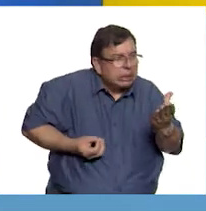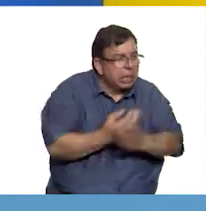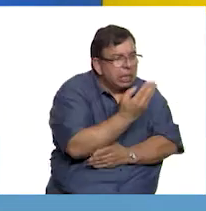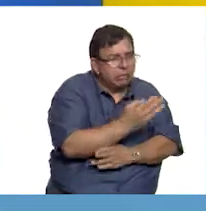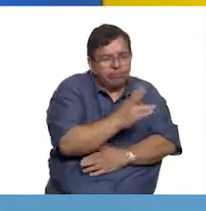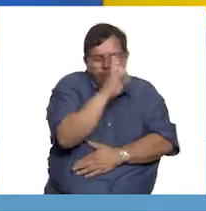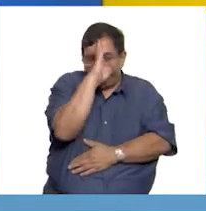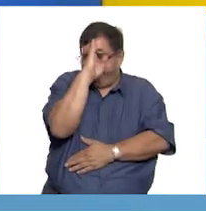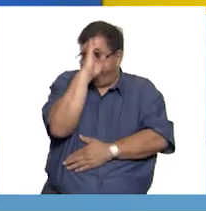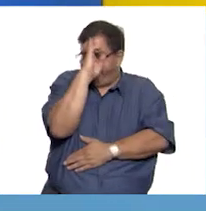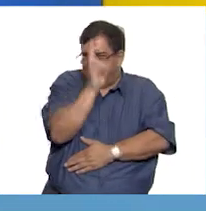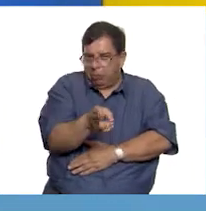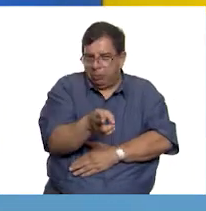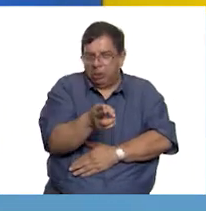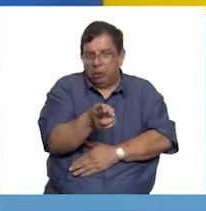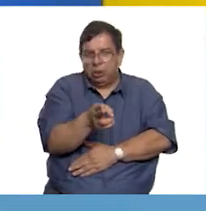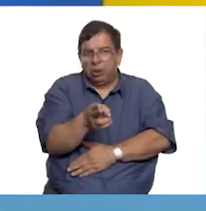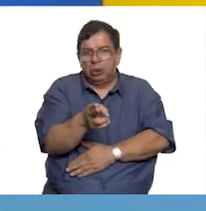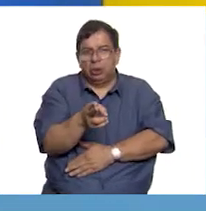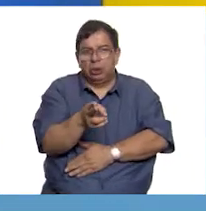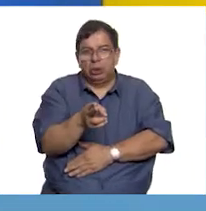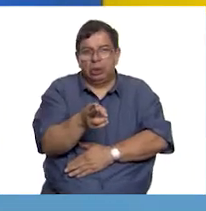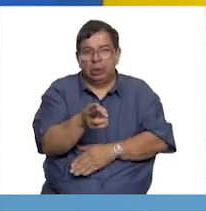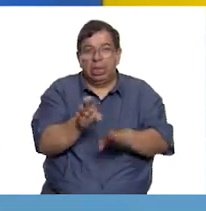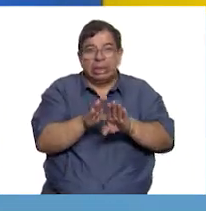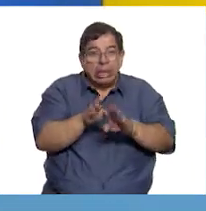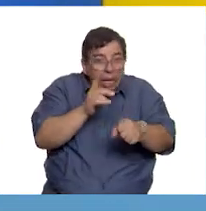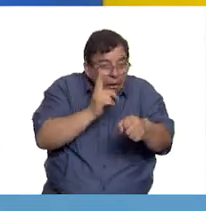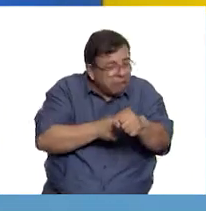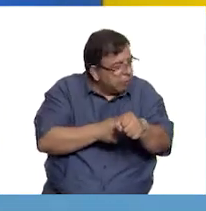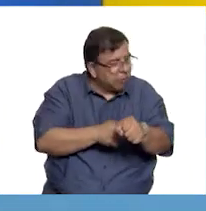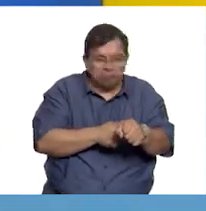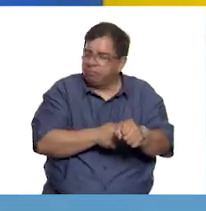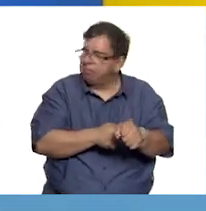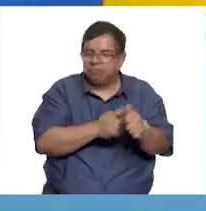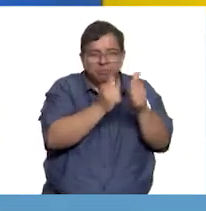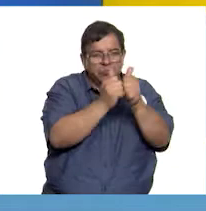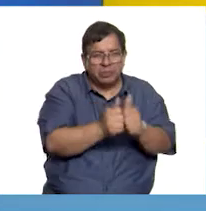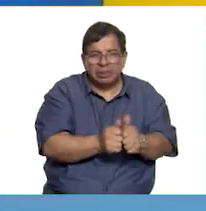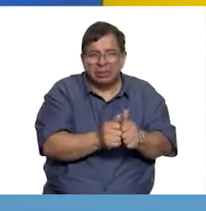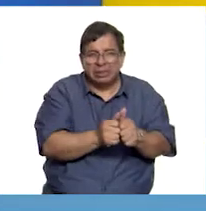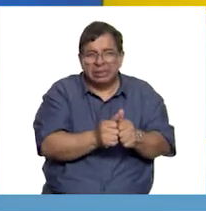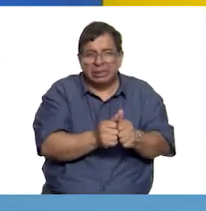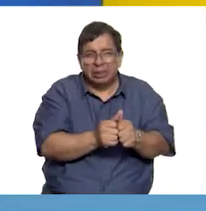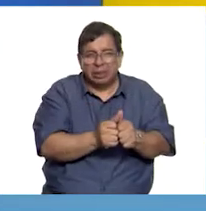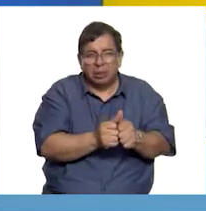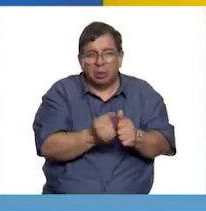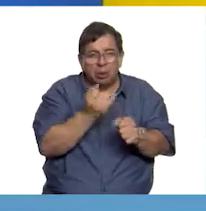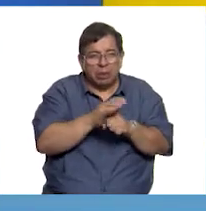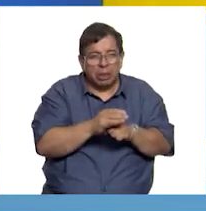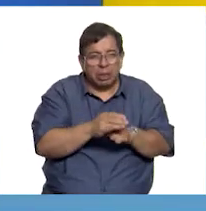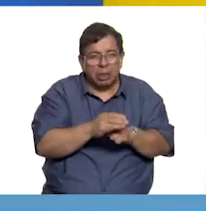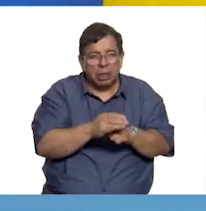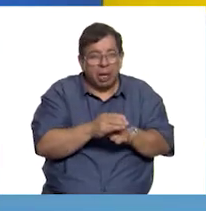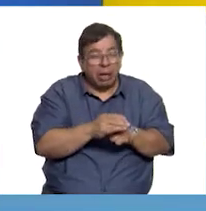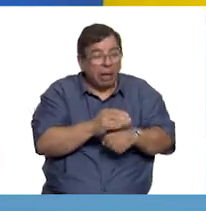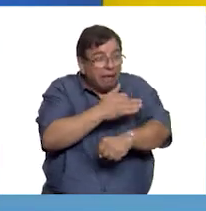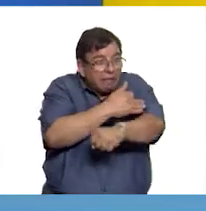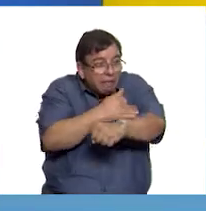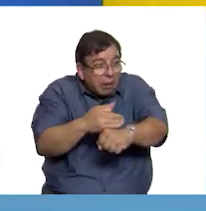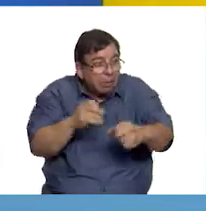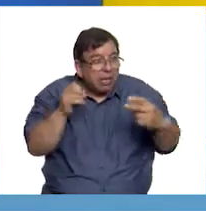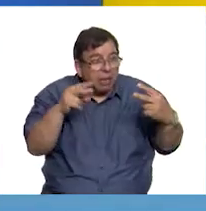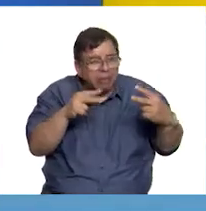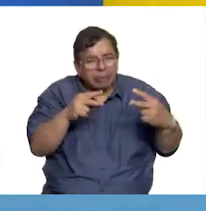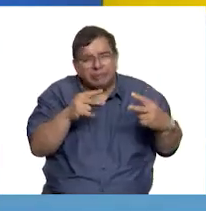convento, incluso si estábamos enfermas. Y era casi imposible que volviéramos a ver a nuestras